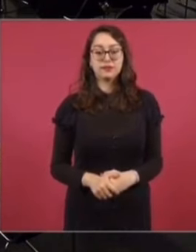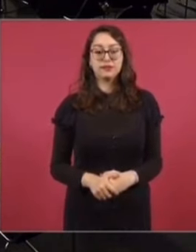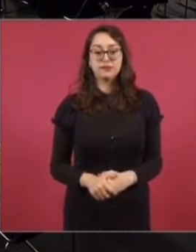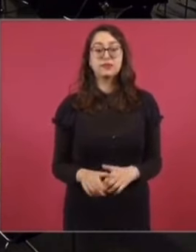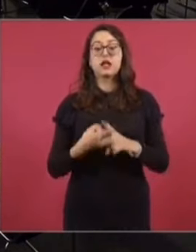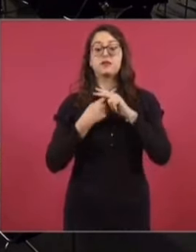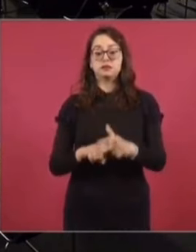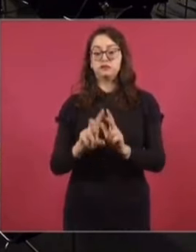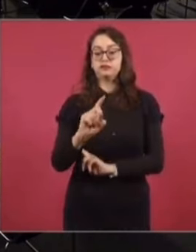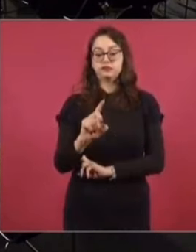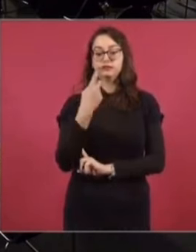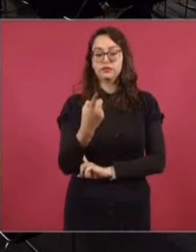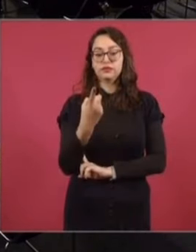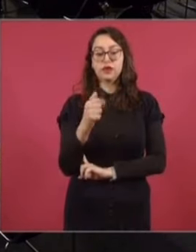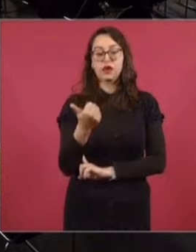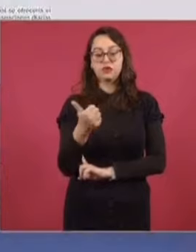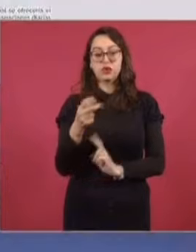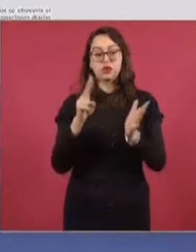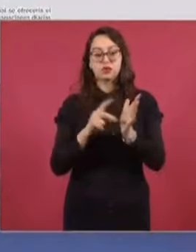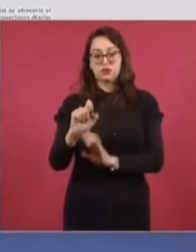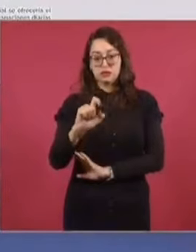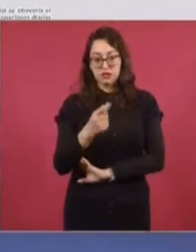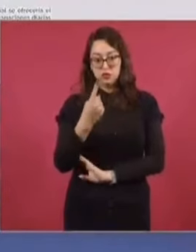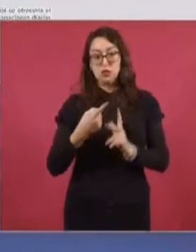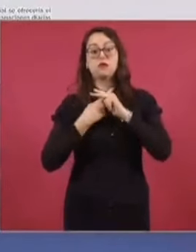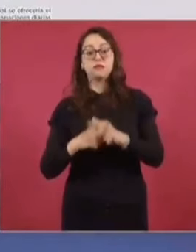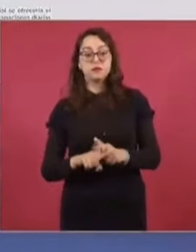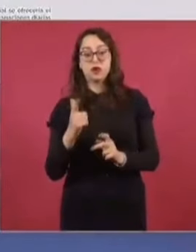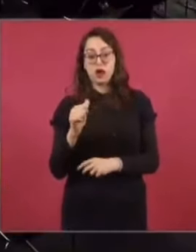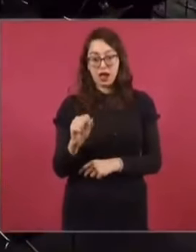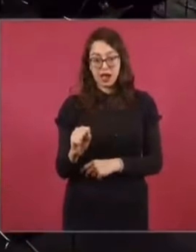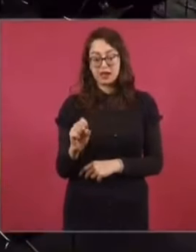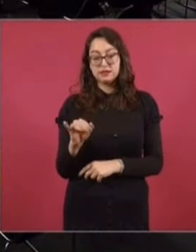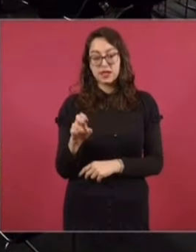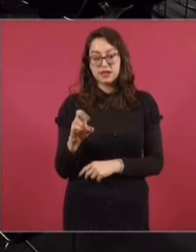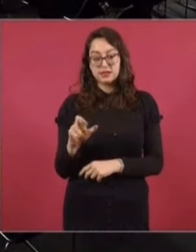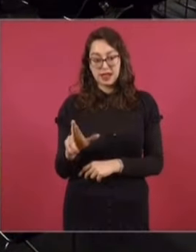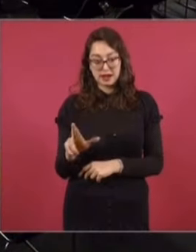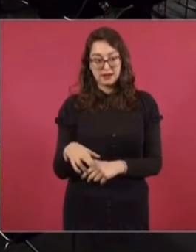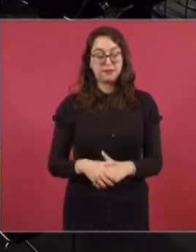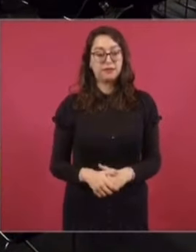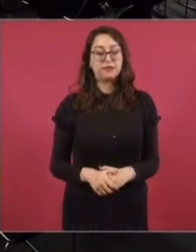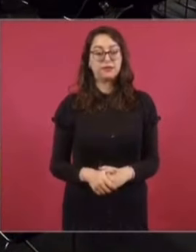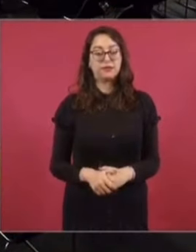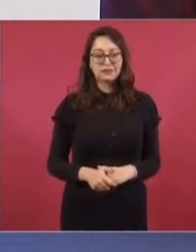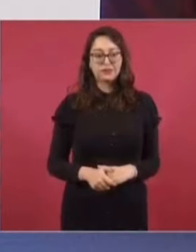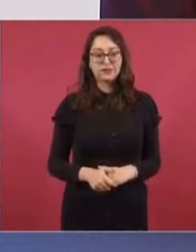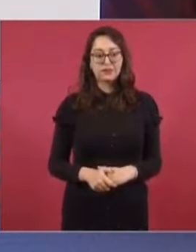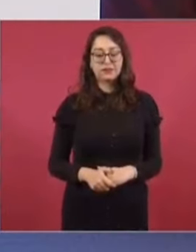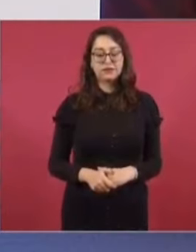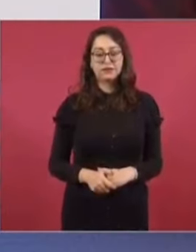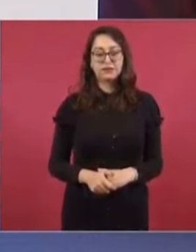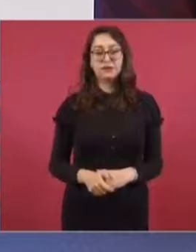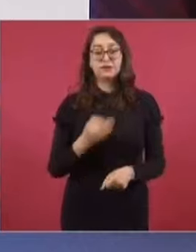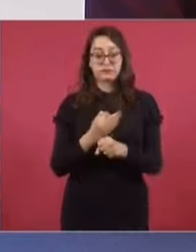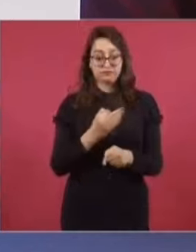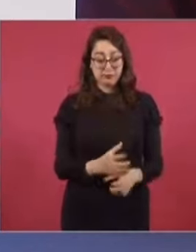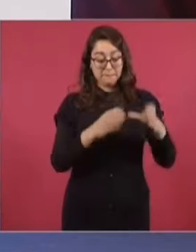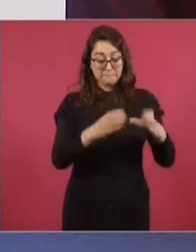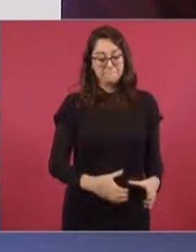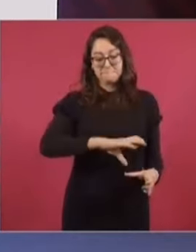31 de agosto del 21. Este es 21. Sí, por aquí. Y miren, el kilo,